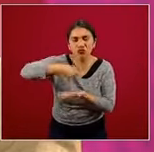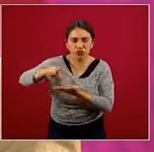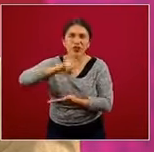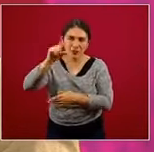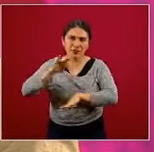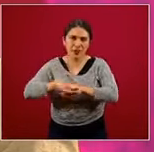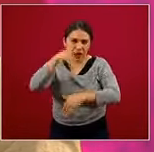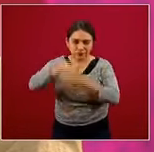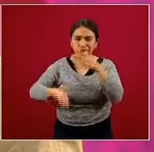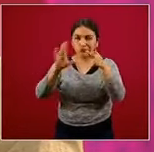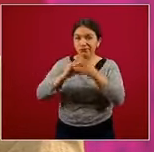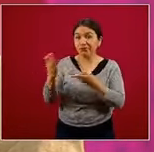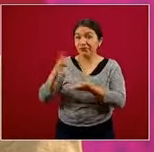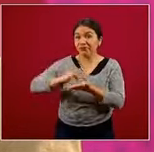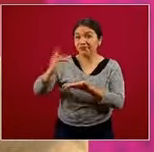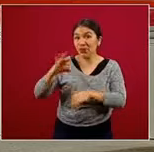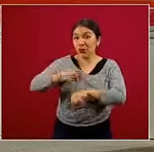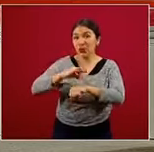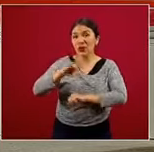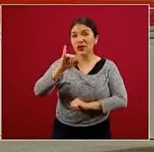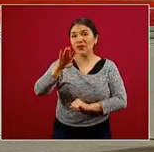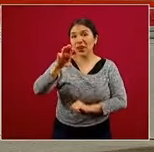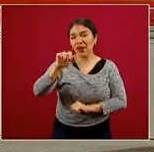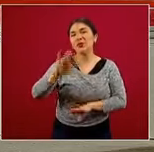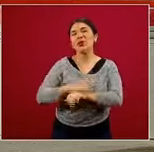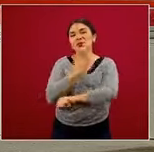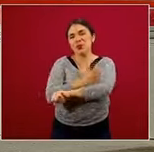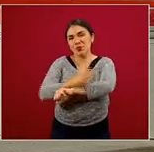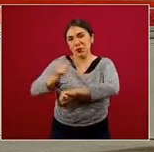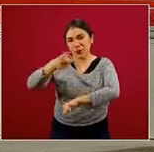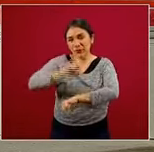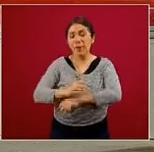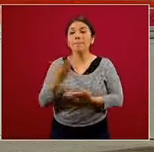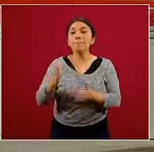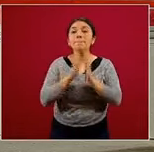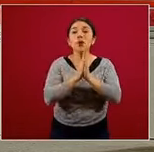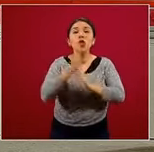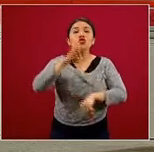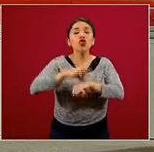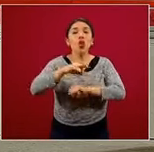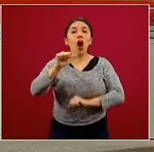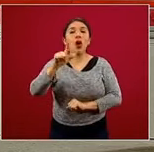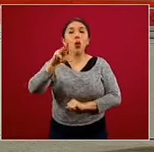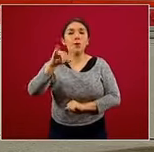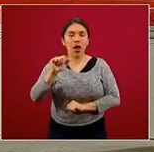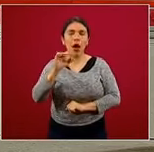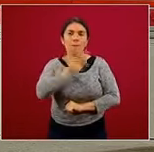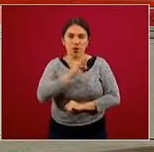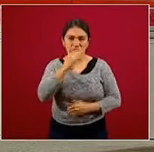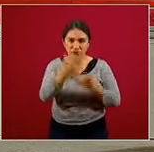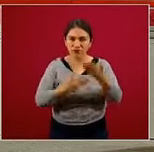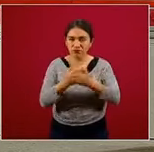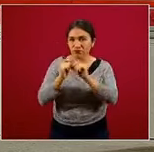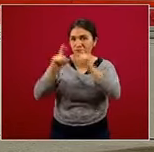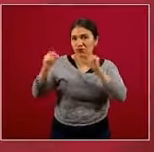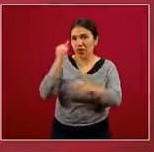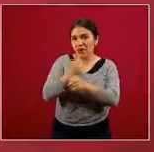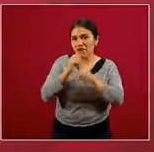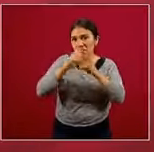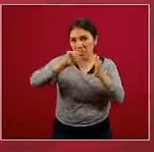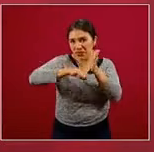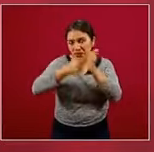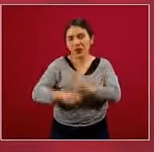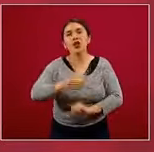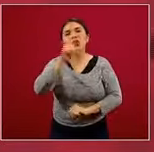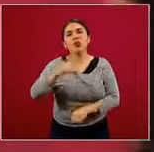nos comentará el doctor. Muchas gracias, doctor Rivera, por acompañarnos. Entonces, le pido al doctor Alomía, si puede presentar el informe técnico, enseguida